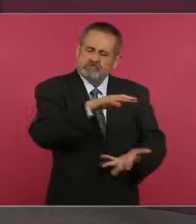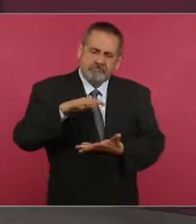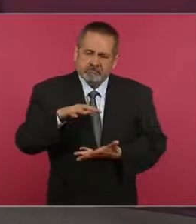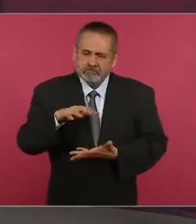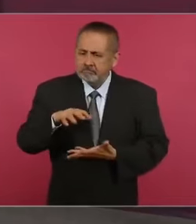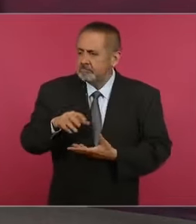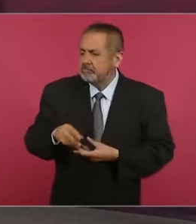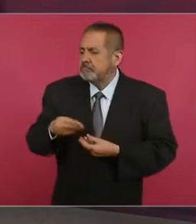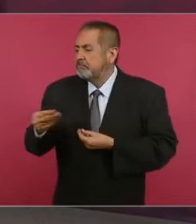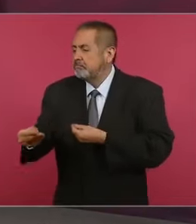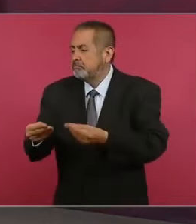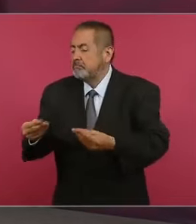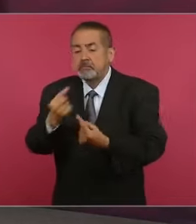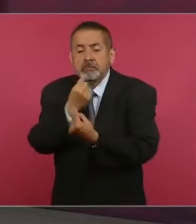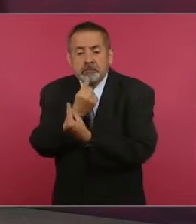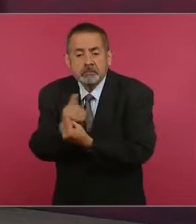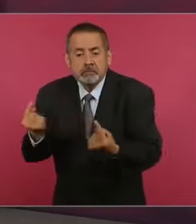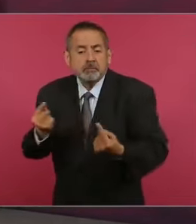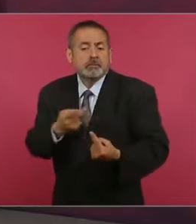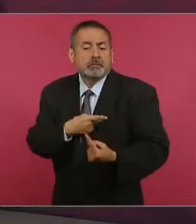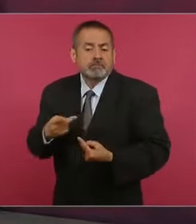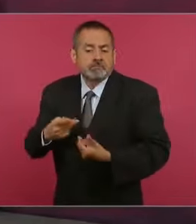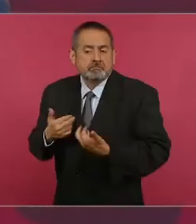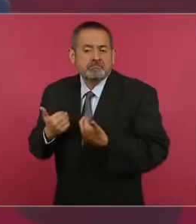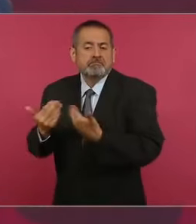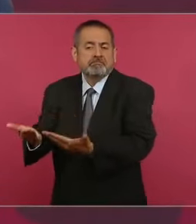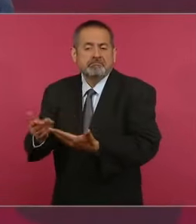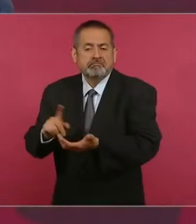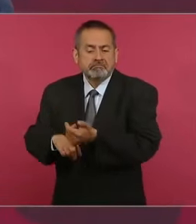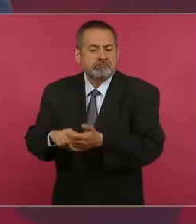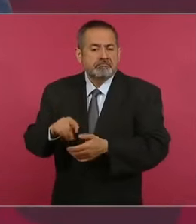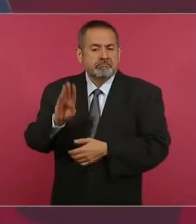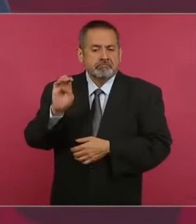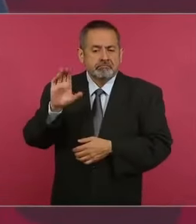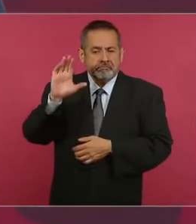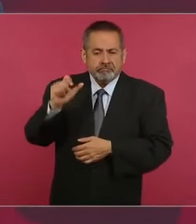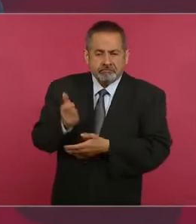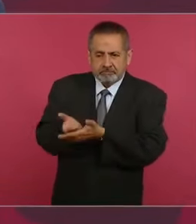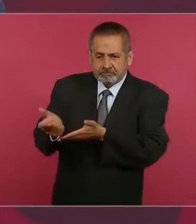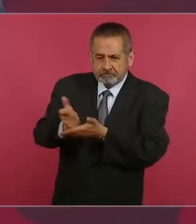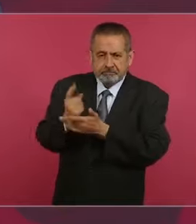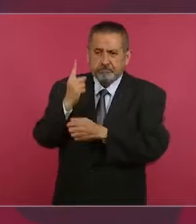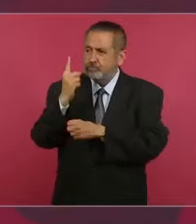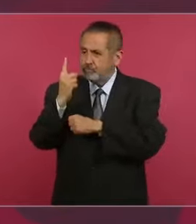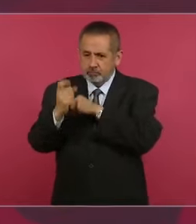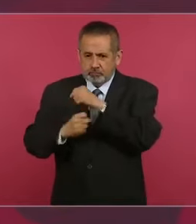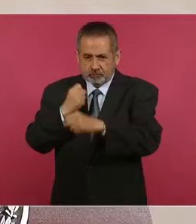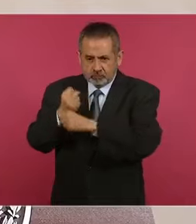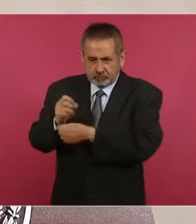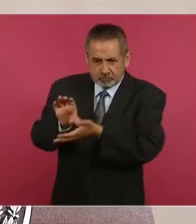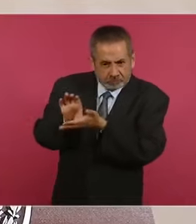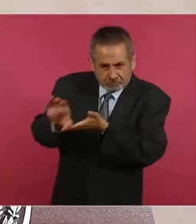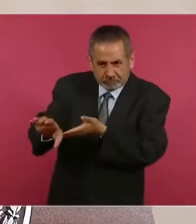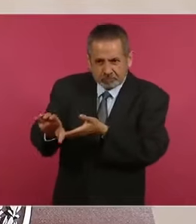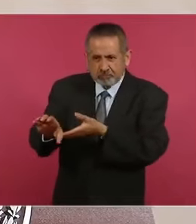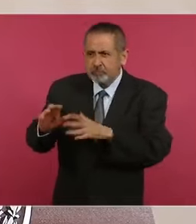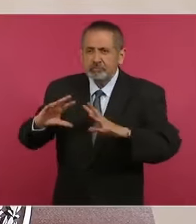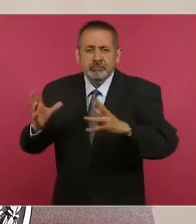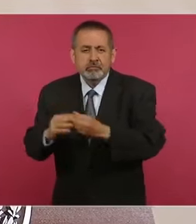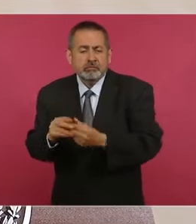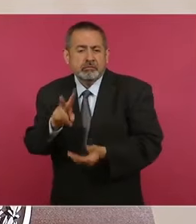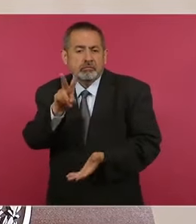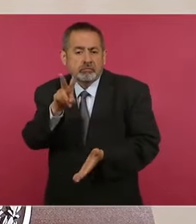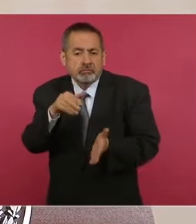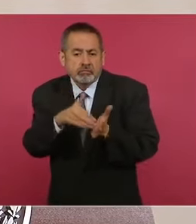se les pueden otorgar becas todo un año a más de dos